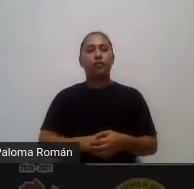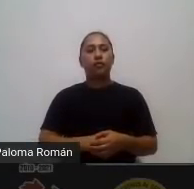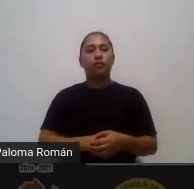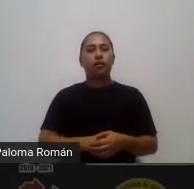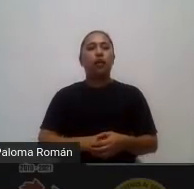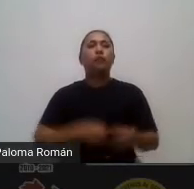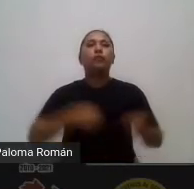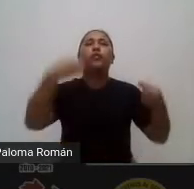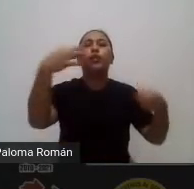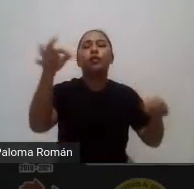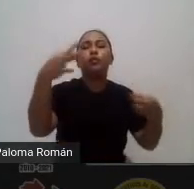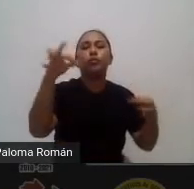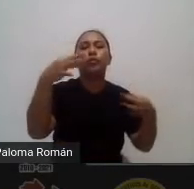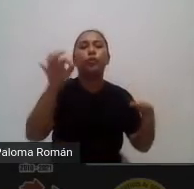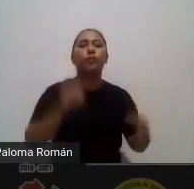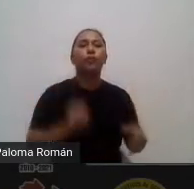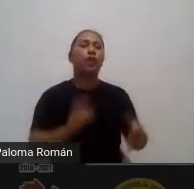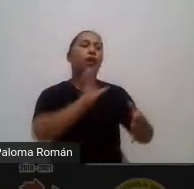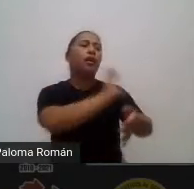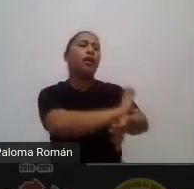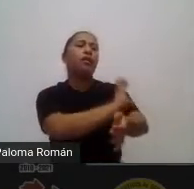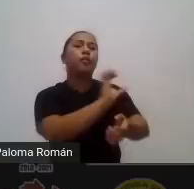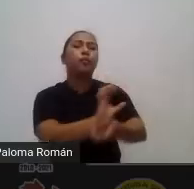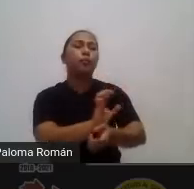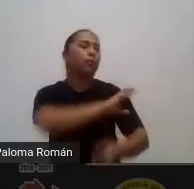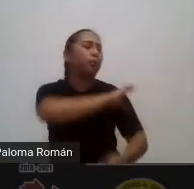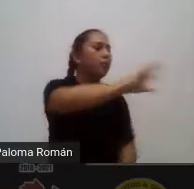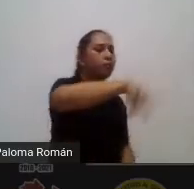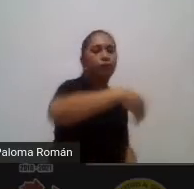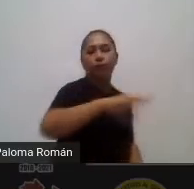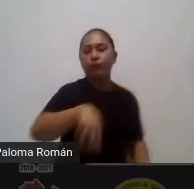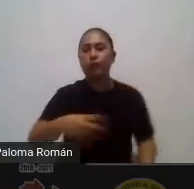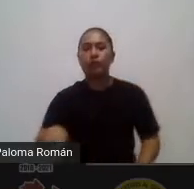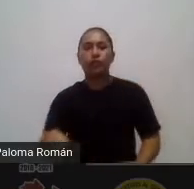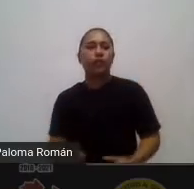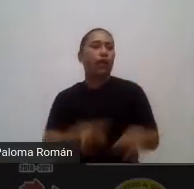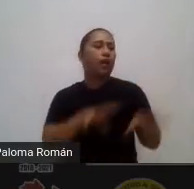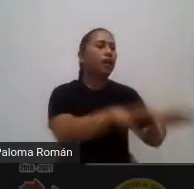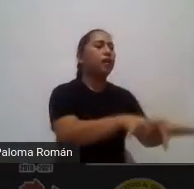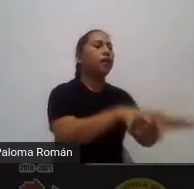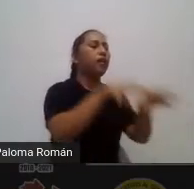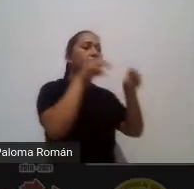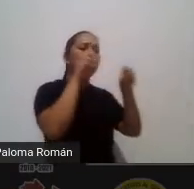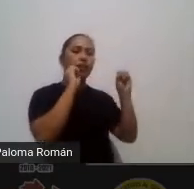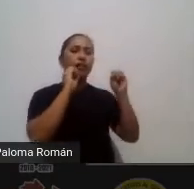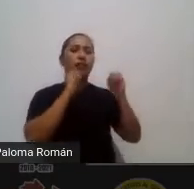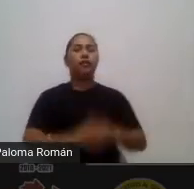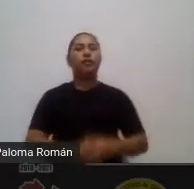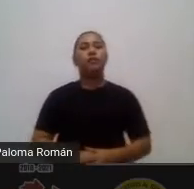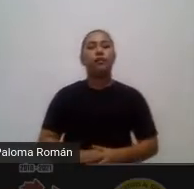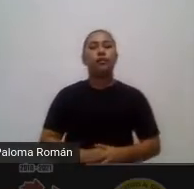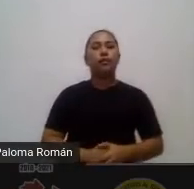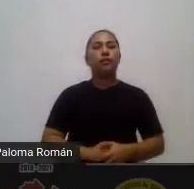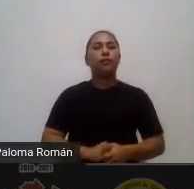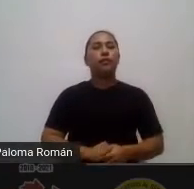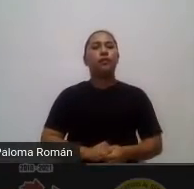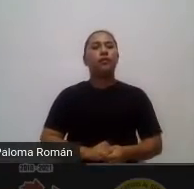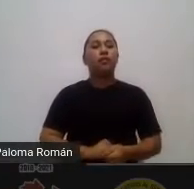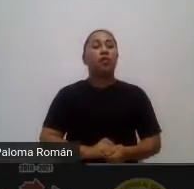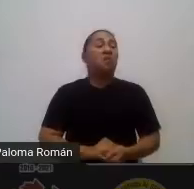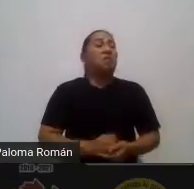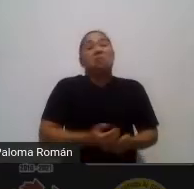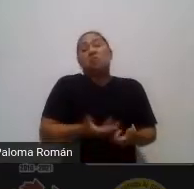asesor de acompañante de buscador de recursos pues habrá fenómenos que la verdad yo no estoy ni enterada de qué son